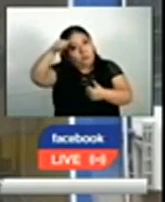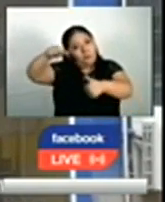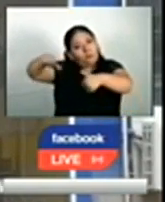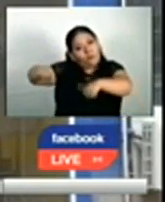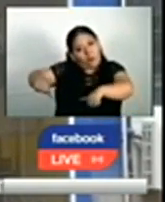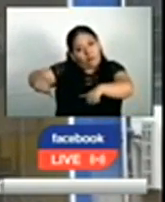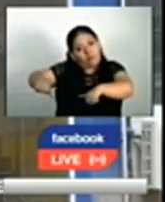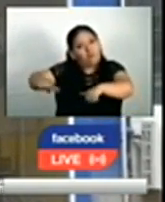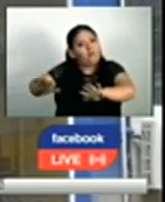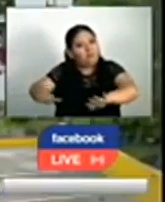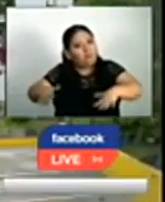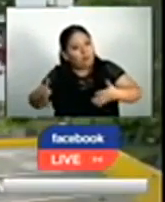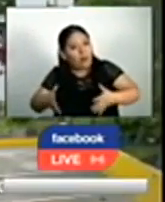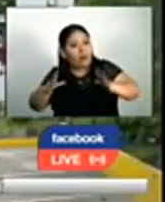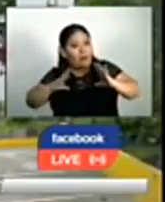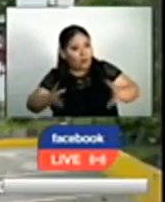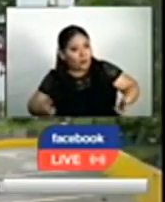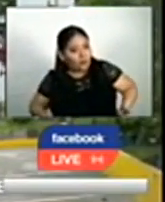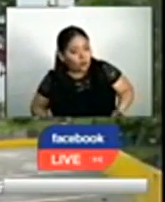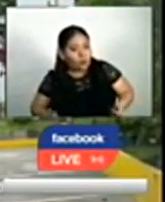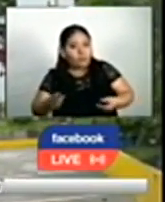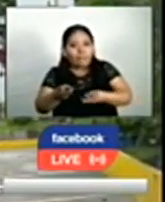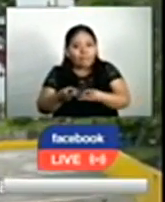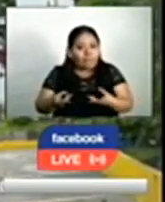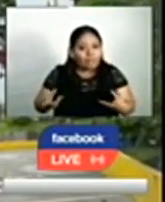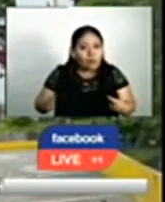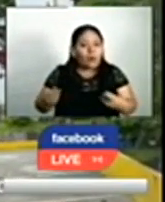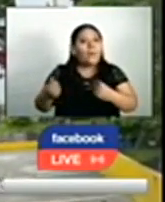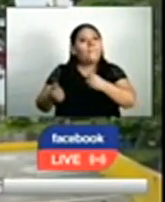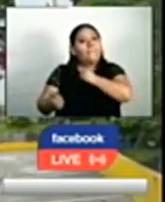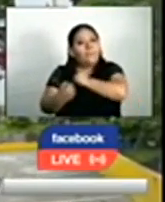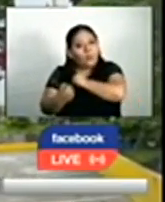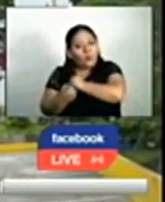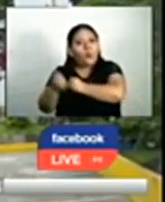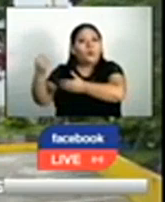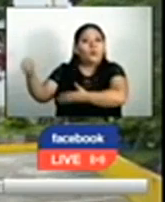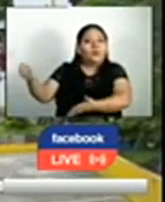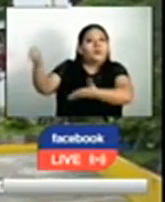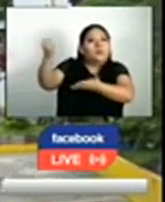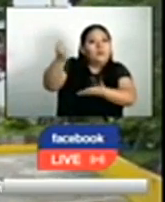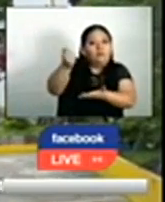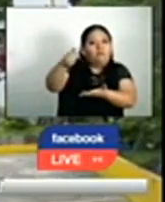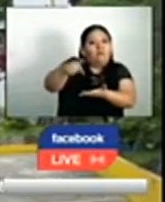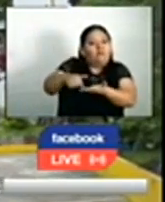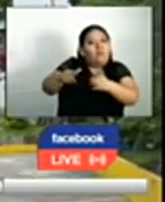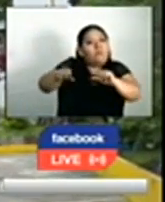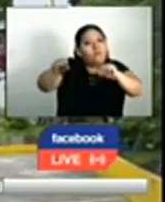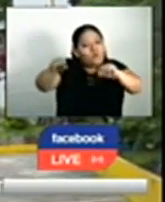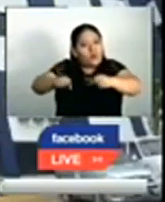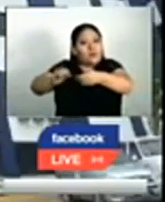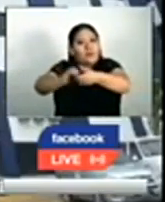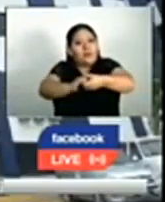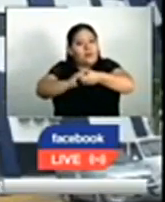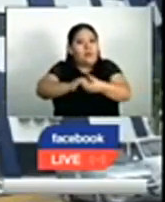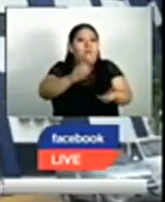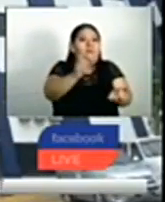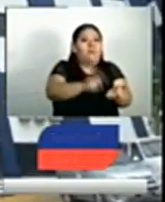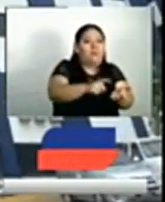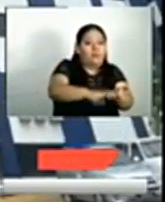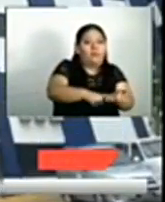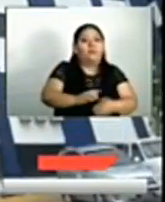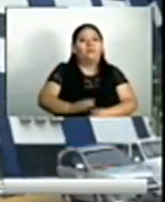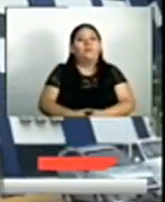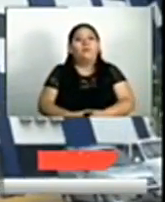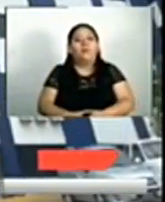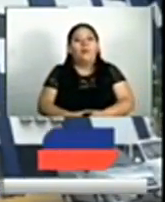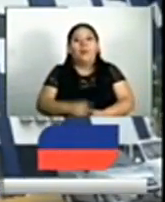busca el Estado salvadoreño para recibir apoyo financiero que permita una consolidación fiscal. Cossack